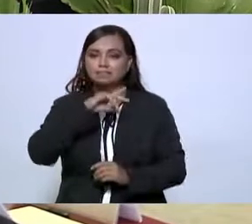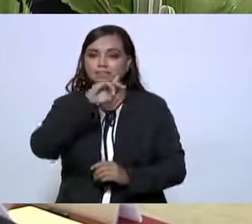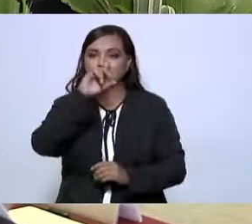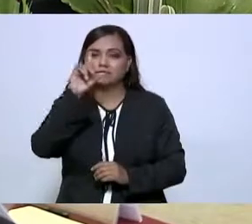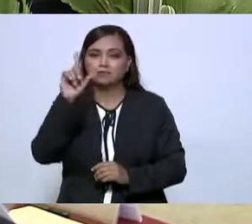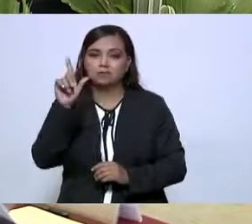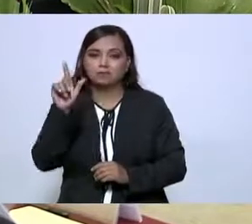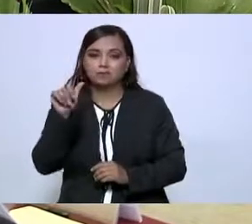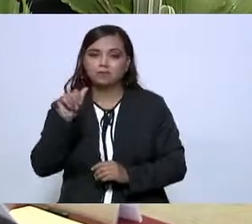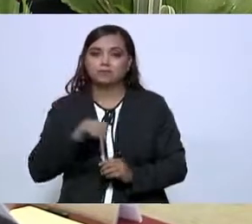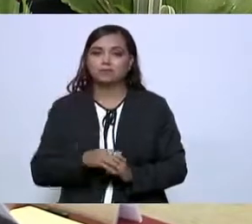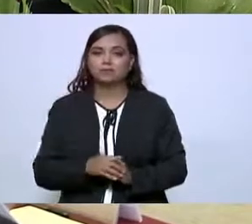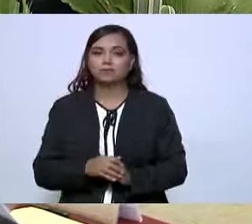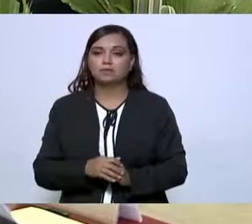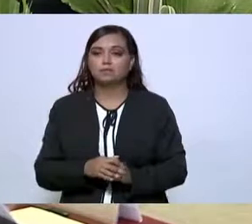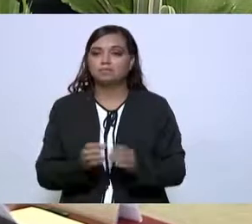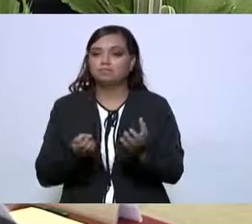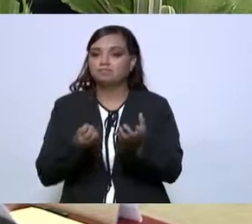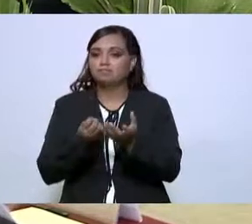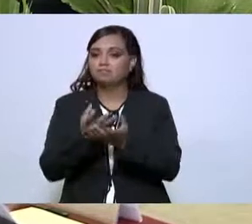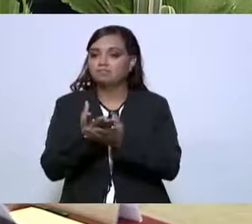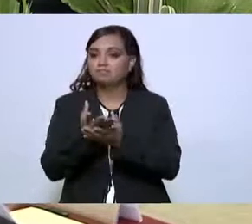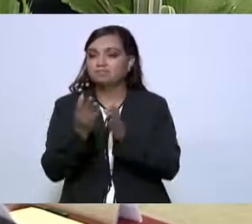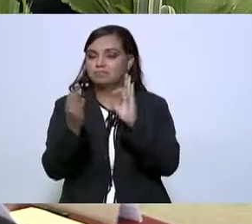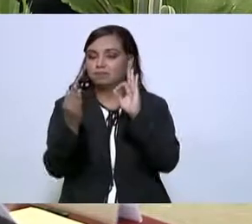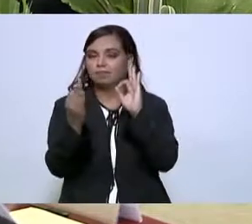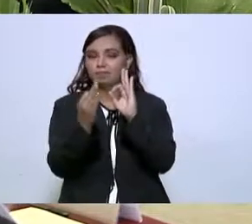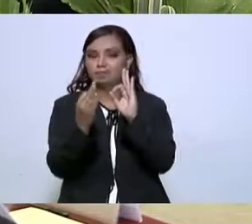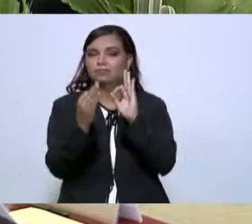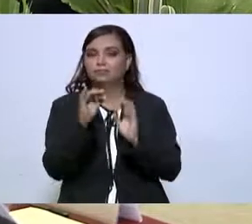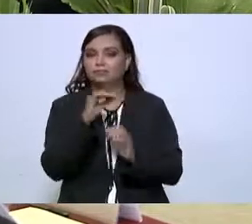luego que se sale adelante.